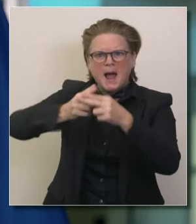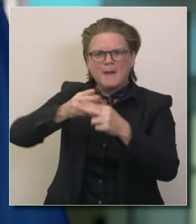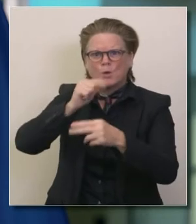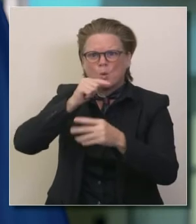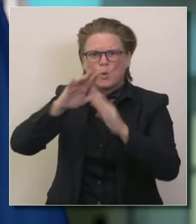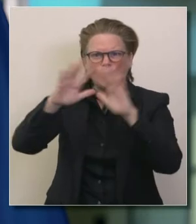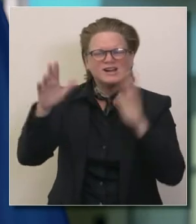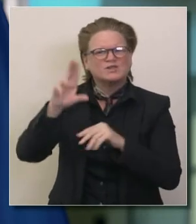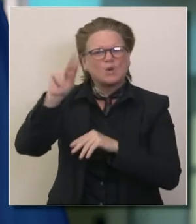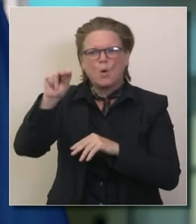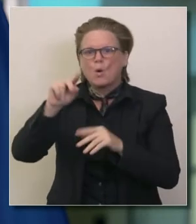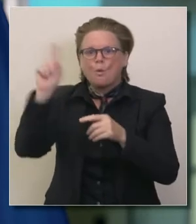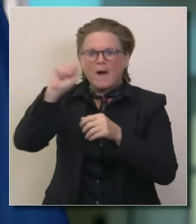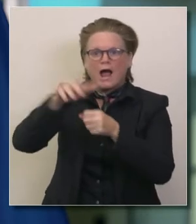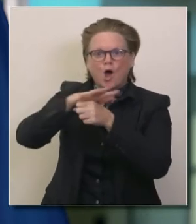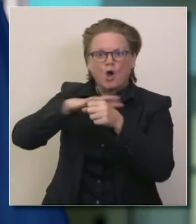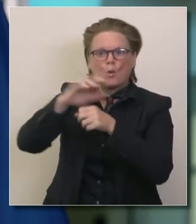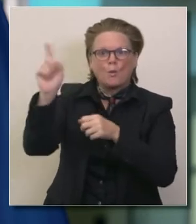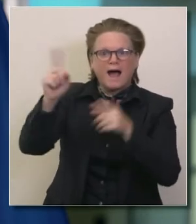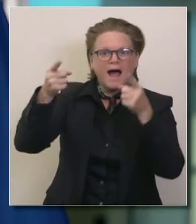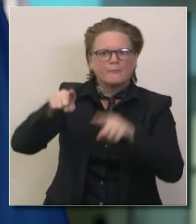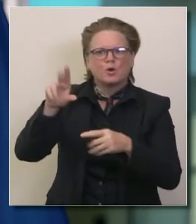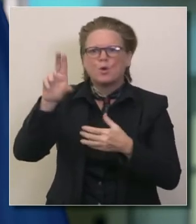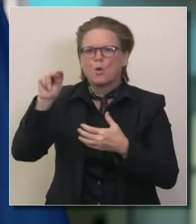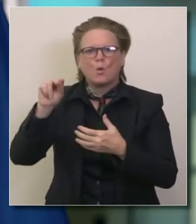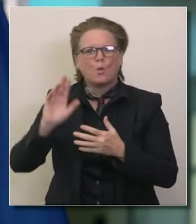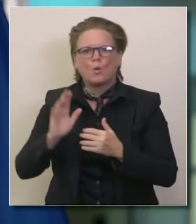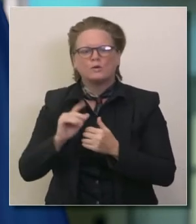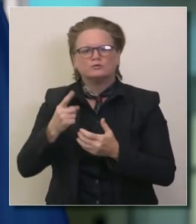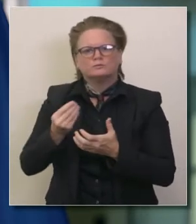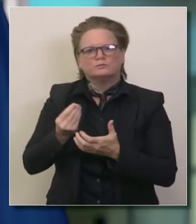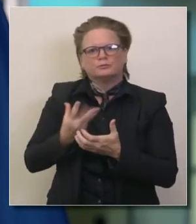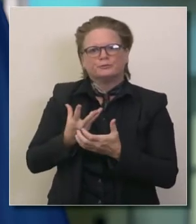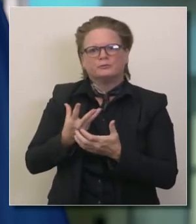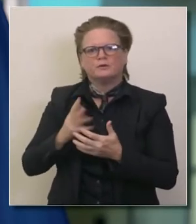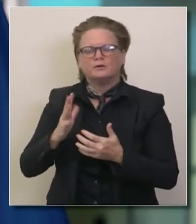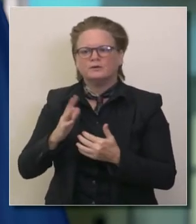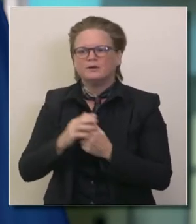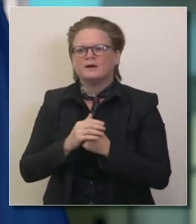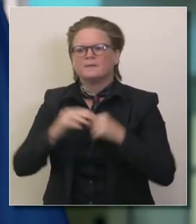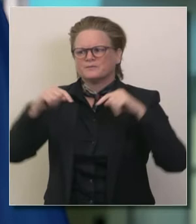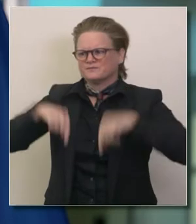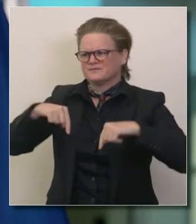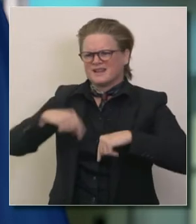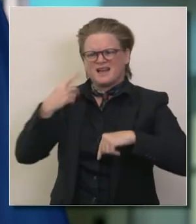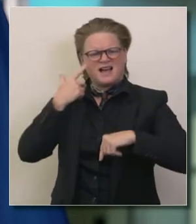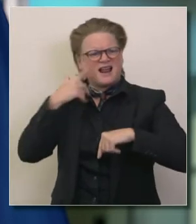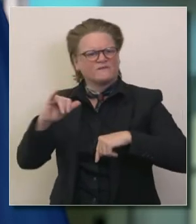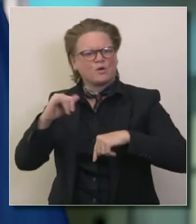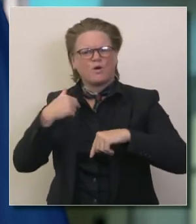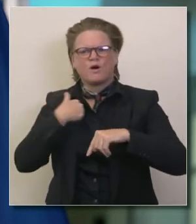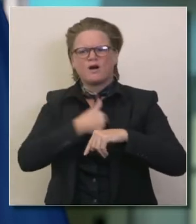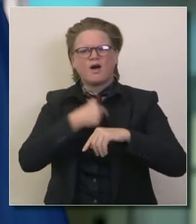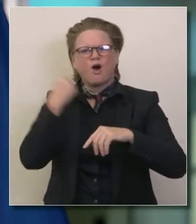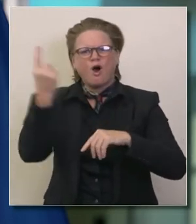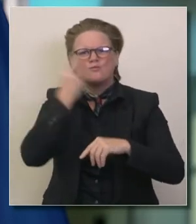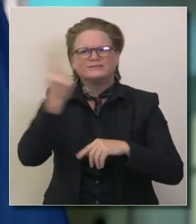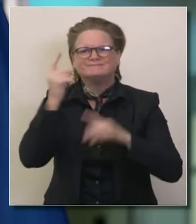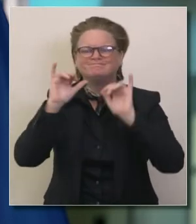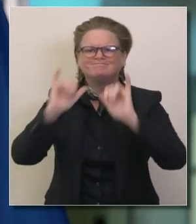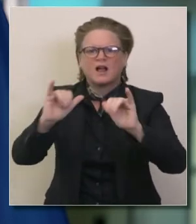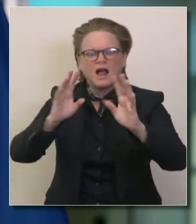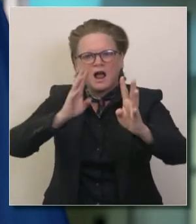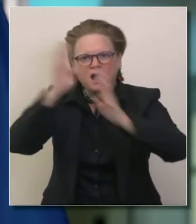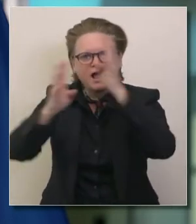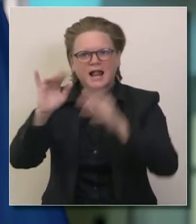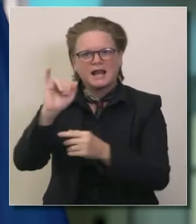y para responder a su pregunta esta es California nuestra adaptación nuestro espíritu innovador nuestra